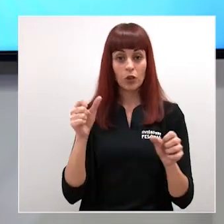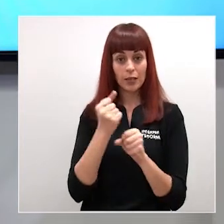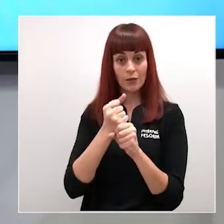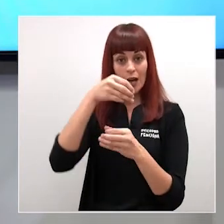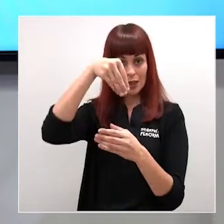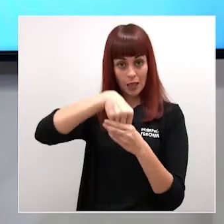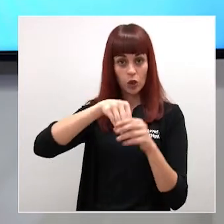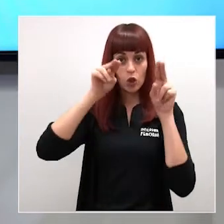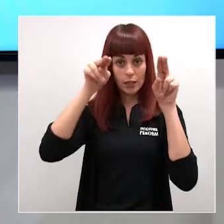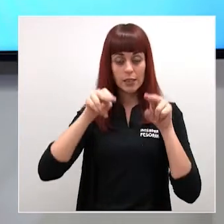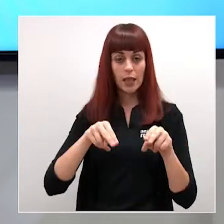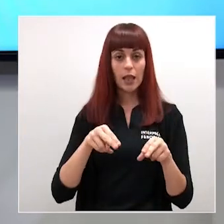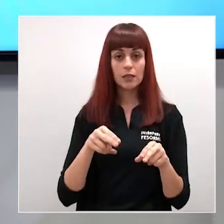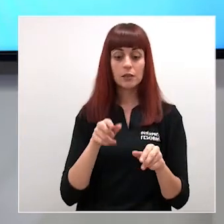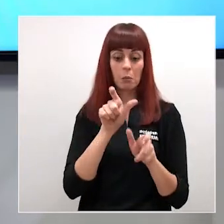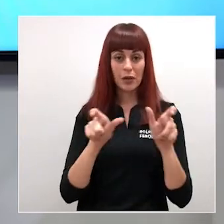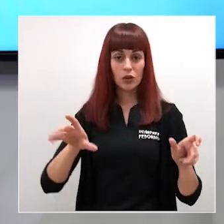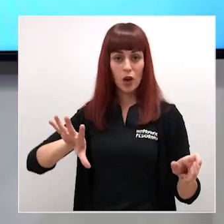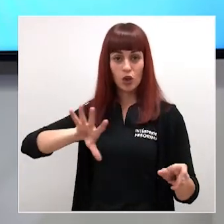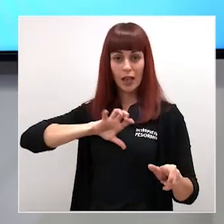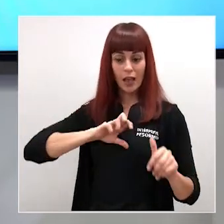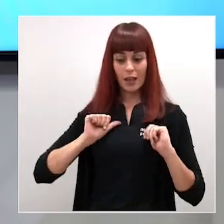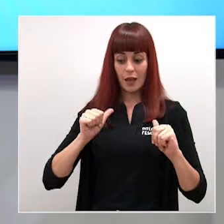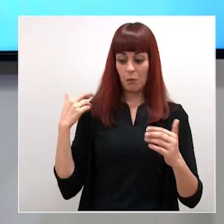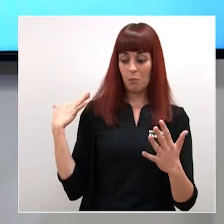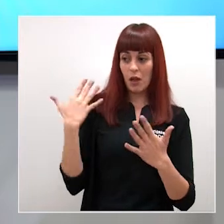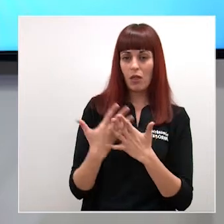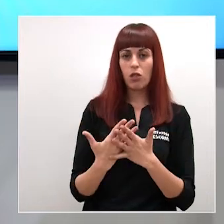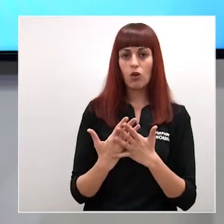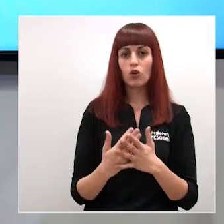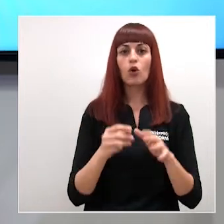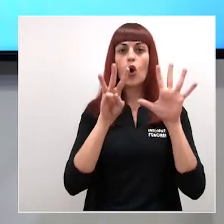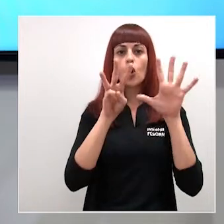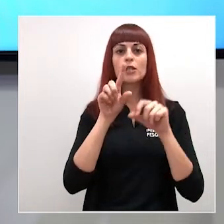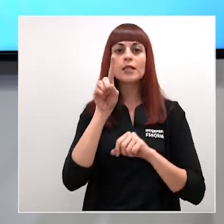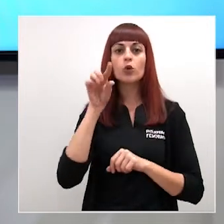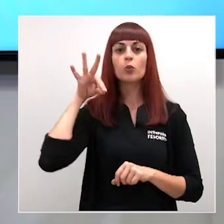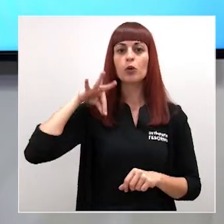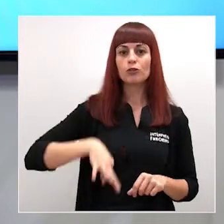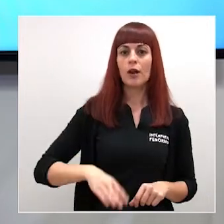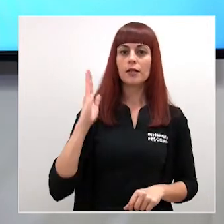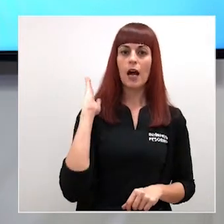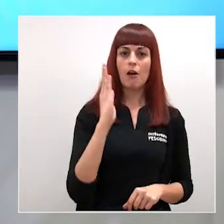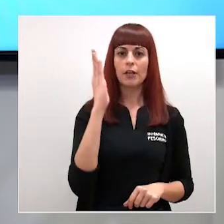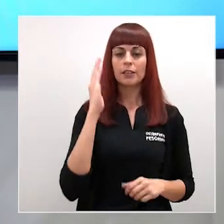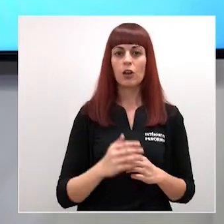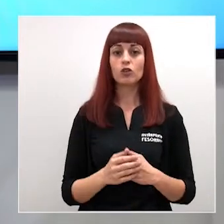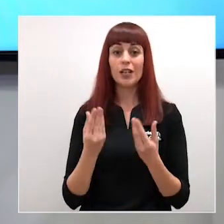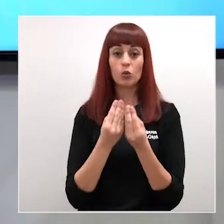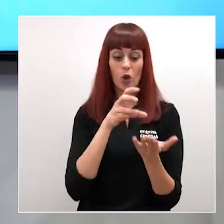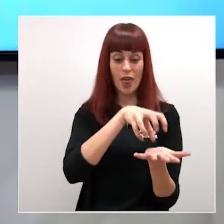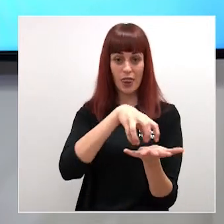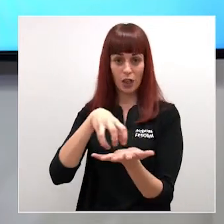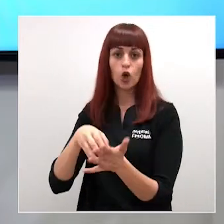estos centros, el número de contagiados desde el inicio de la pandemia se cifraba en 81 profesionales afectados. Y en cuanto al número de centros,